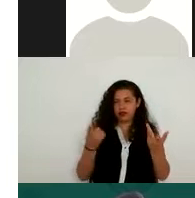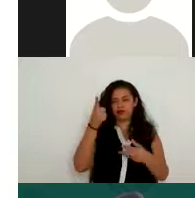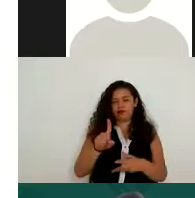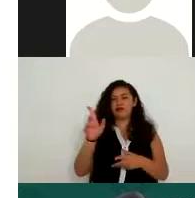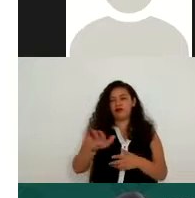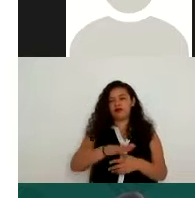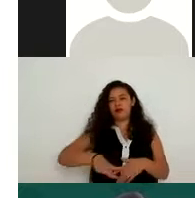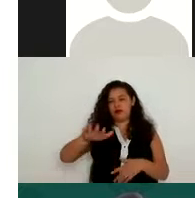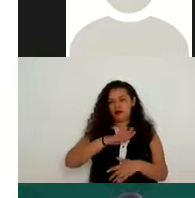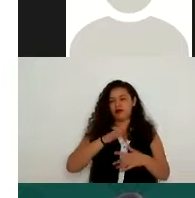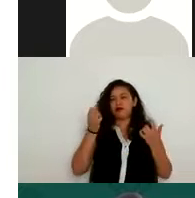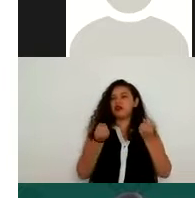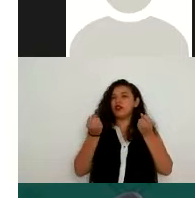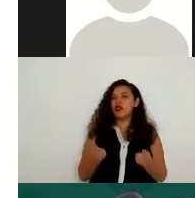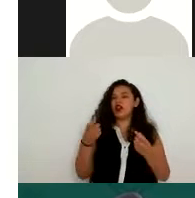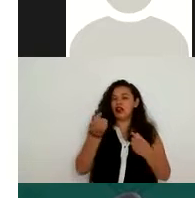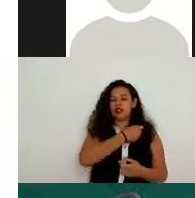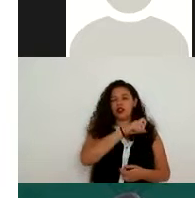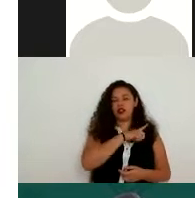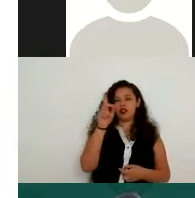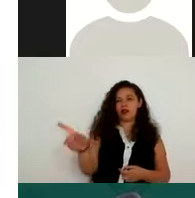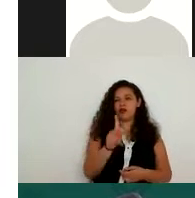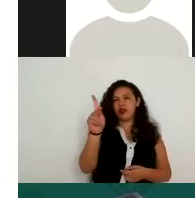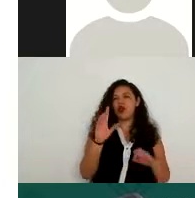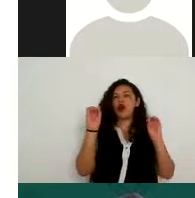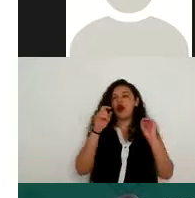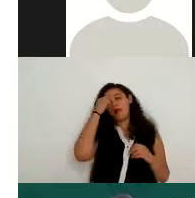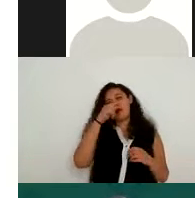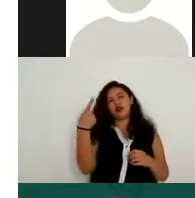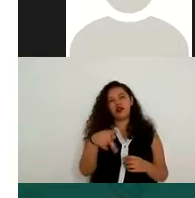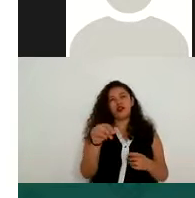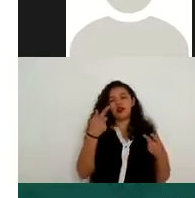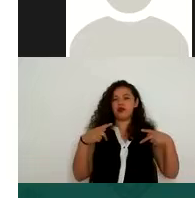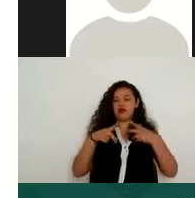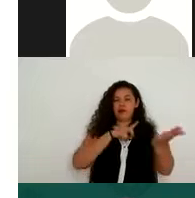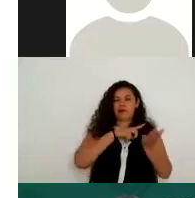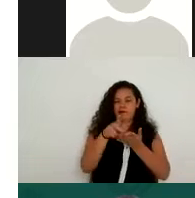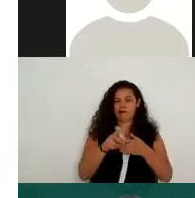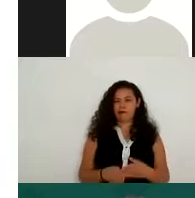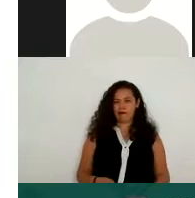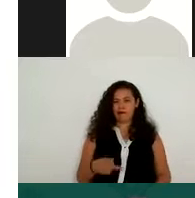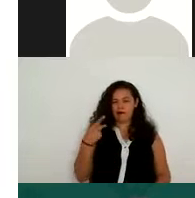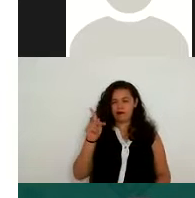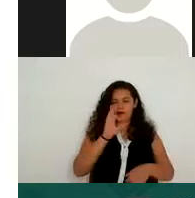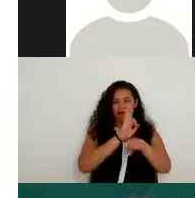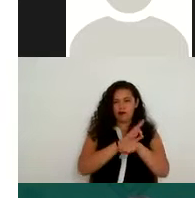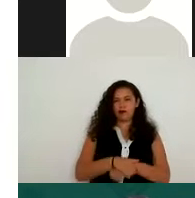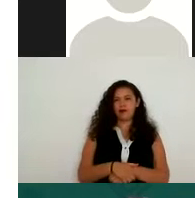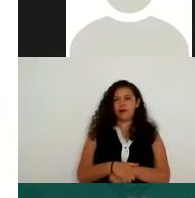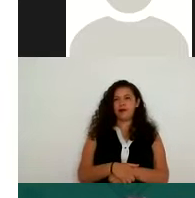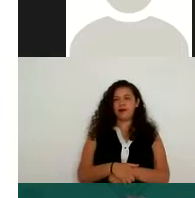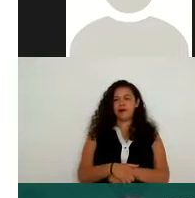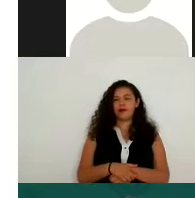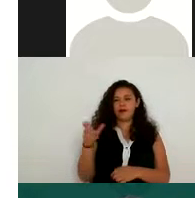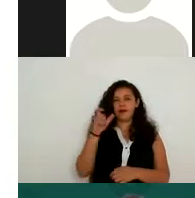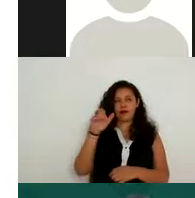y salud públicas o para proteger los derechos de terceros. En cuanto a la normatividad, en el sector privado ya